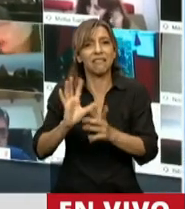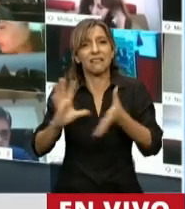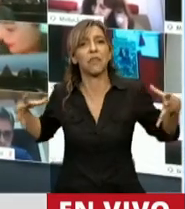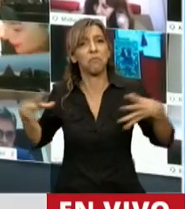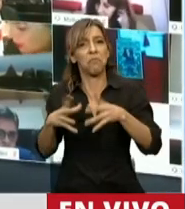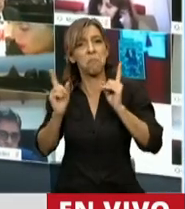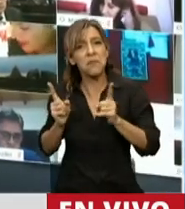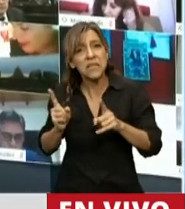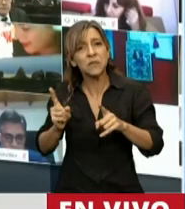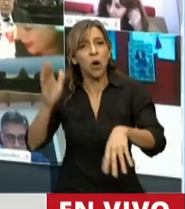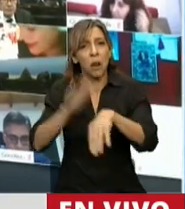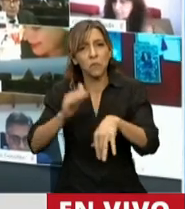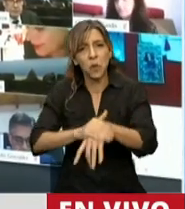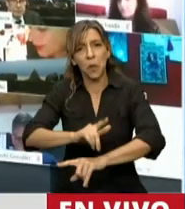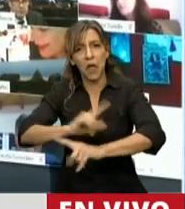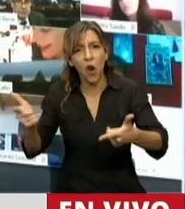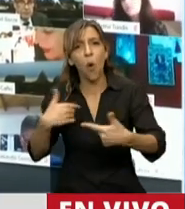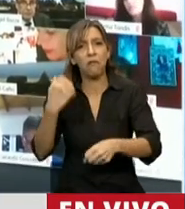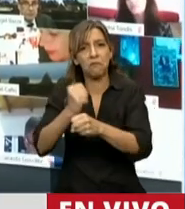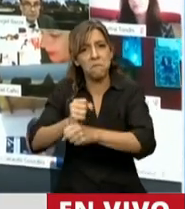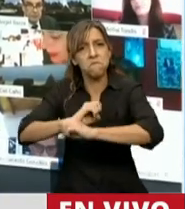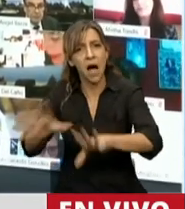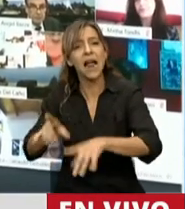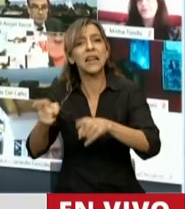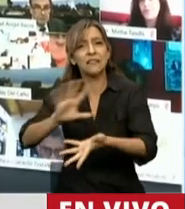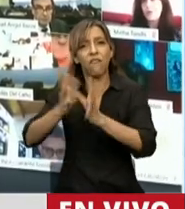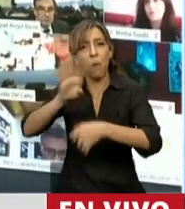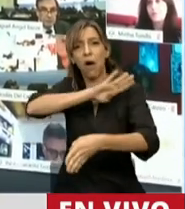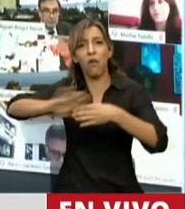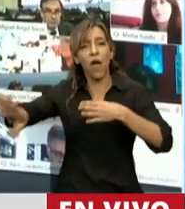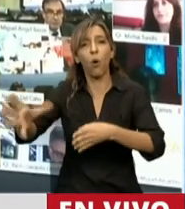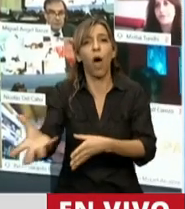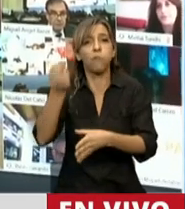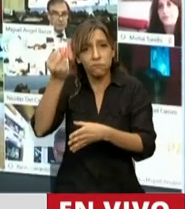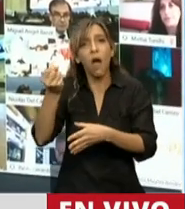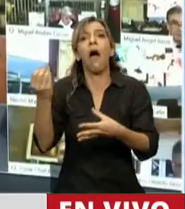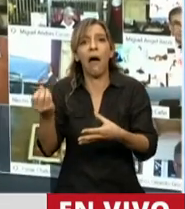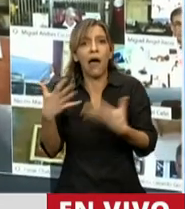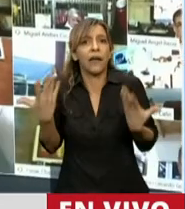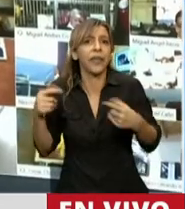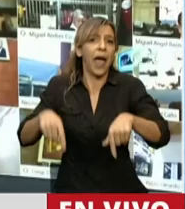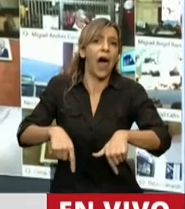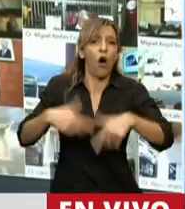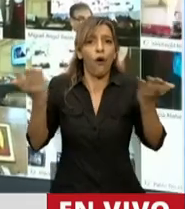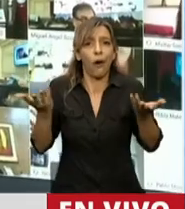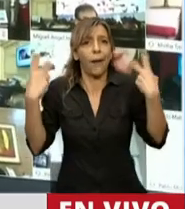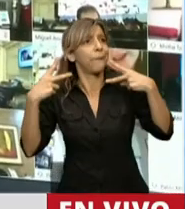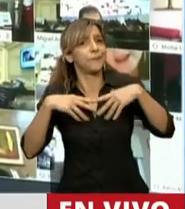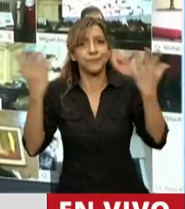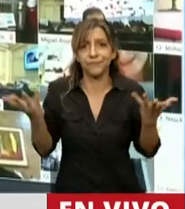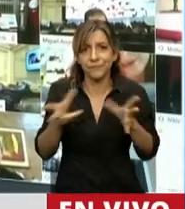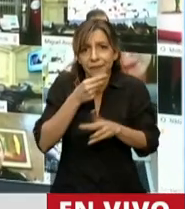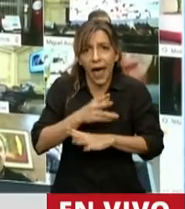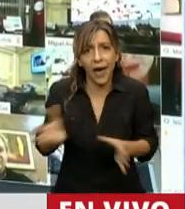tenido la irresponsabilidad, la negligencia de haber tomado deuda y la impericia del gobierno anterior anden vivitos y coleandos. El pueblo